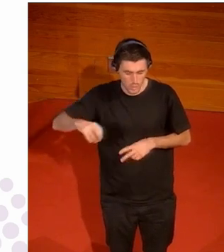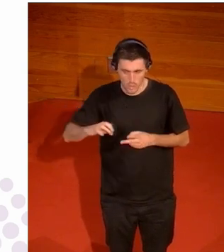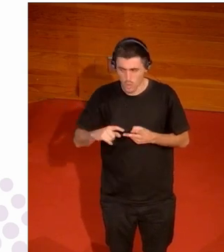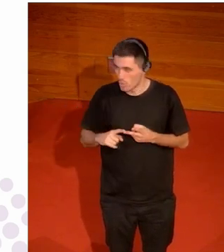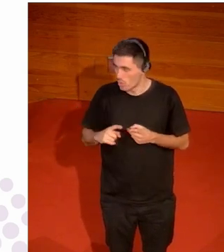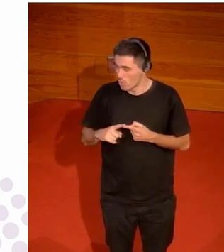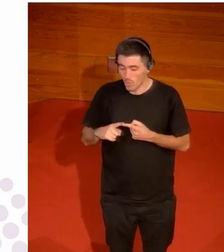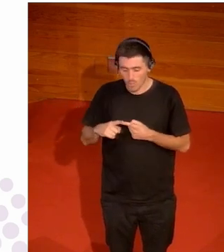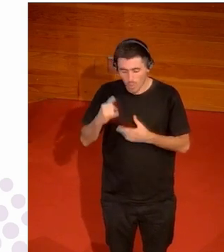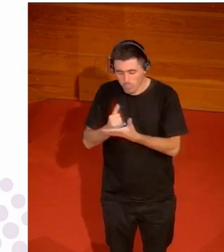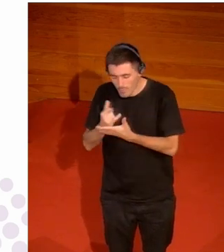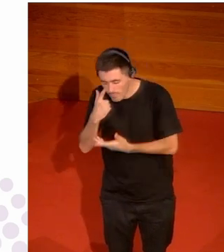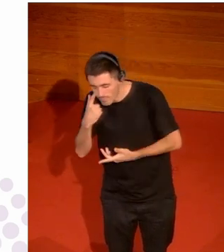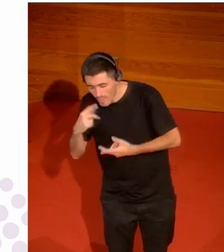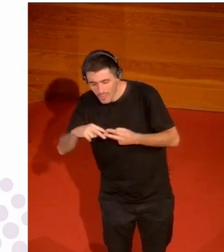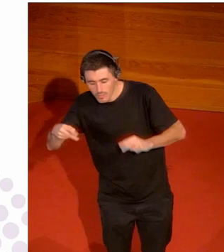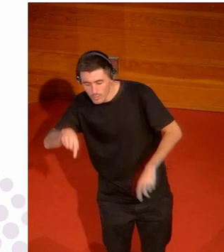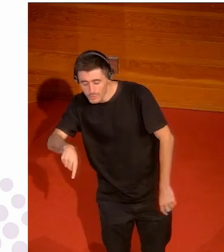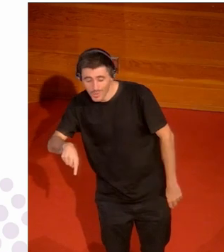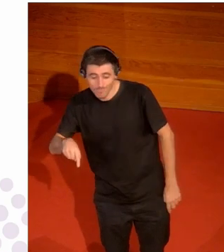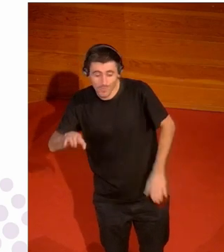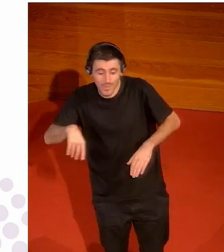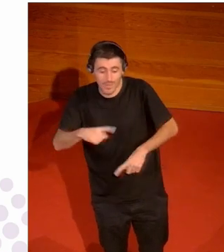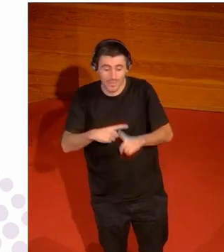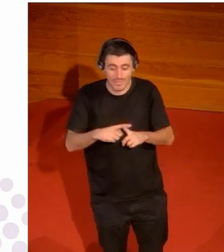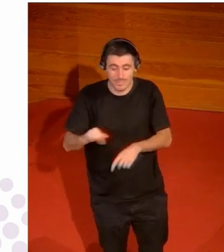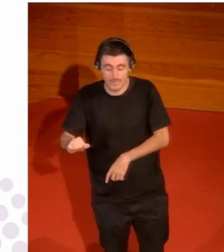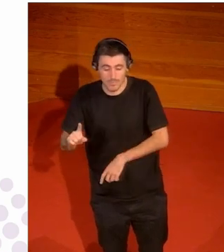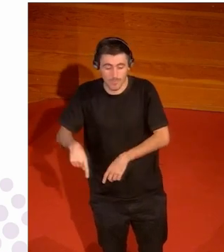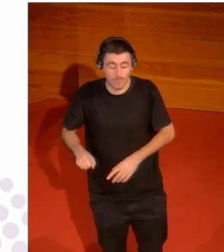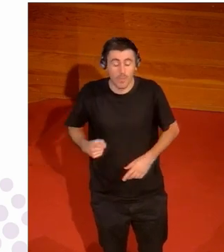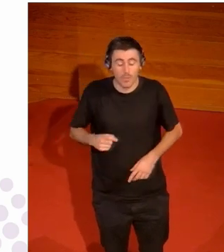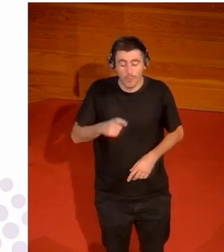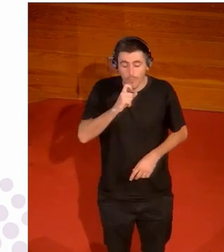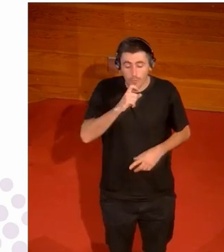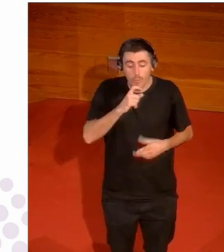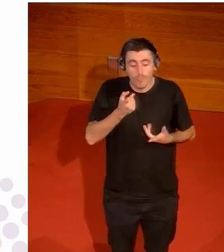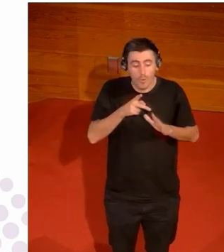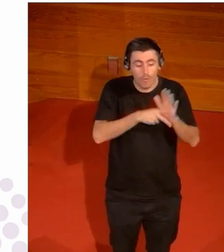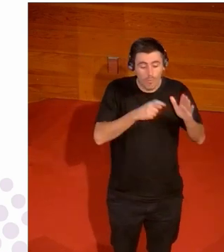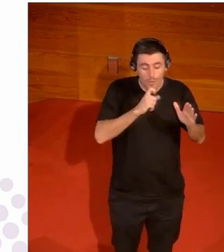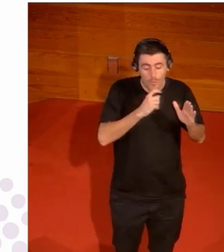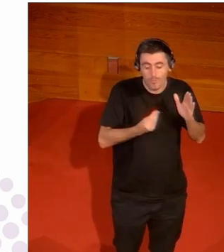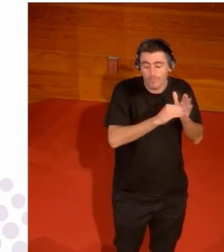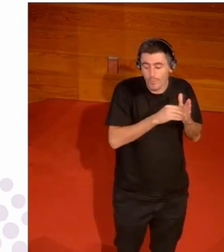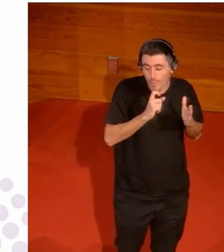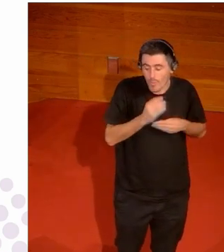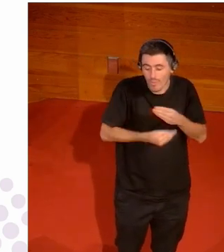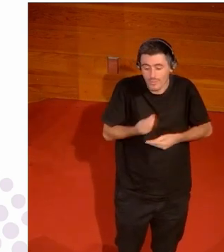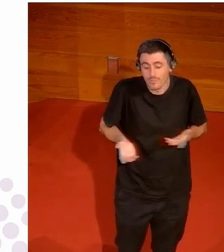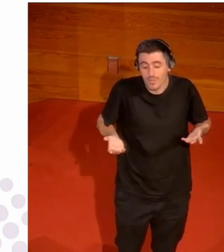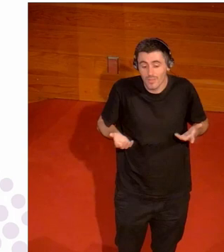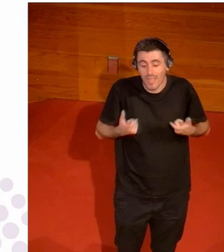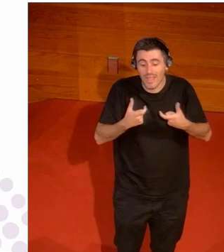que su cromosomas daban esto pero esto es una anomalía que tú naces con eso ¿cómo regulas esto? pues no lo sé no sé cómo lo regulas dices una